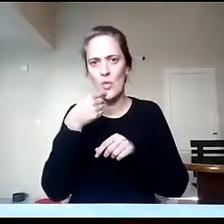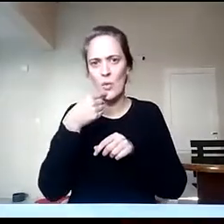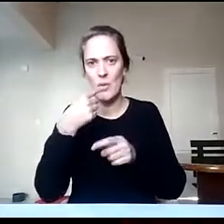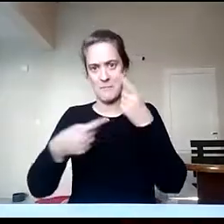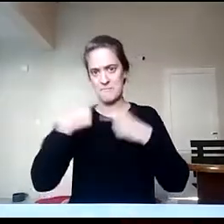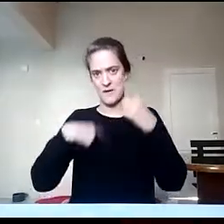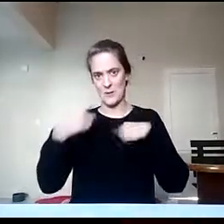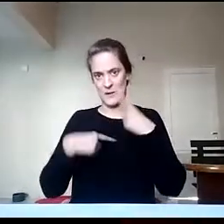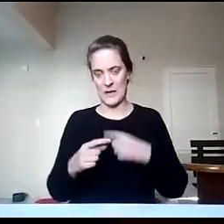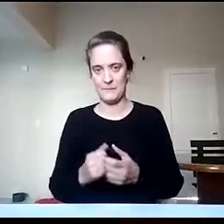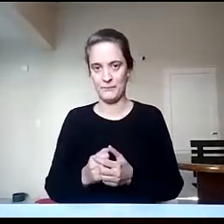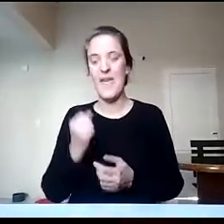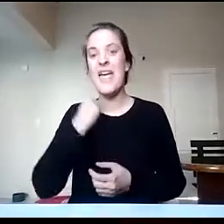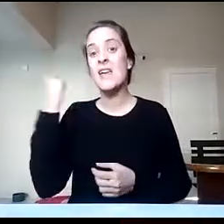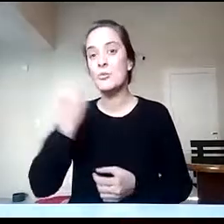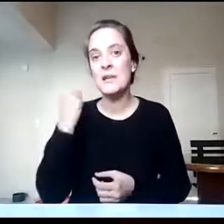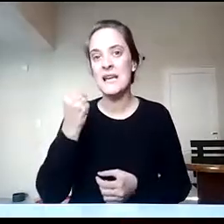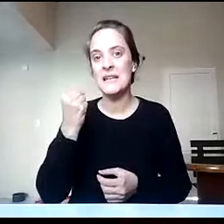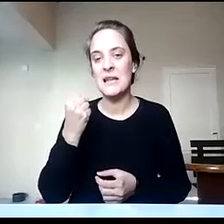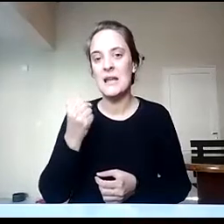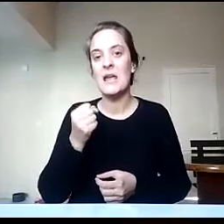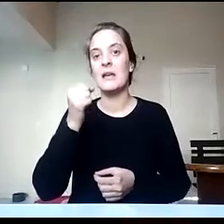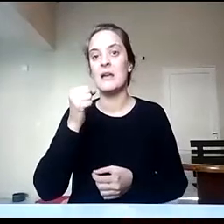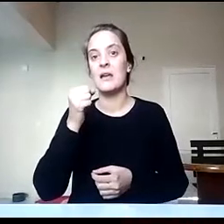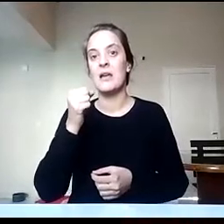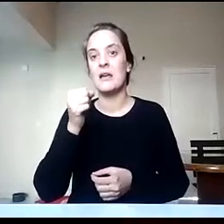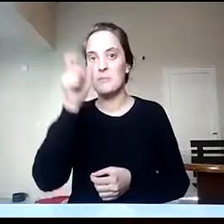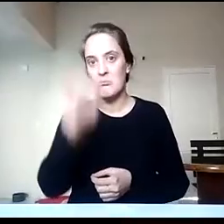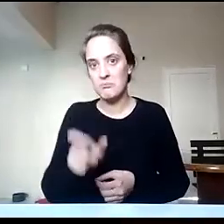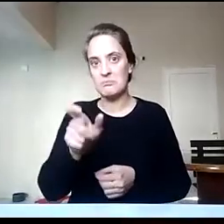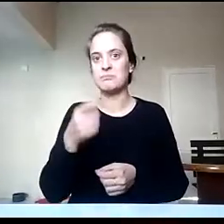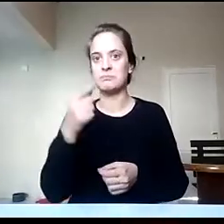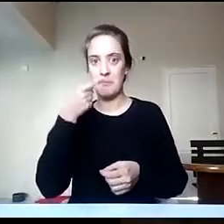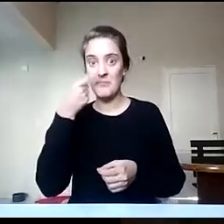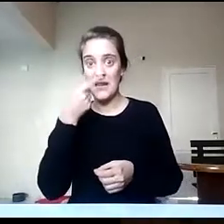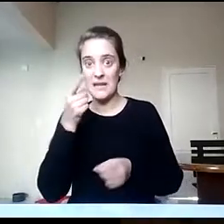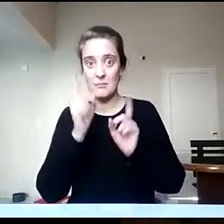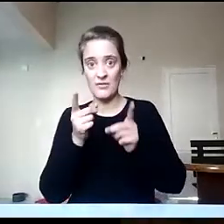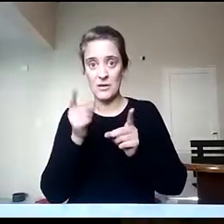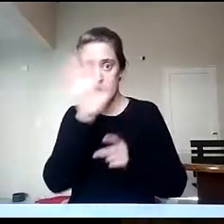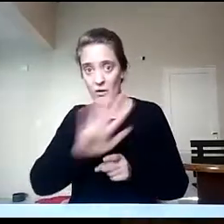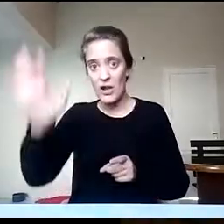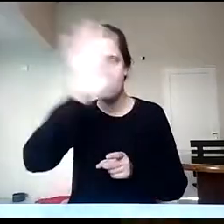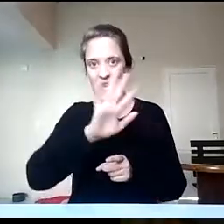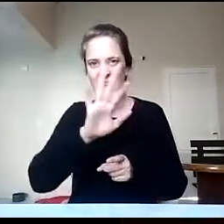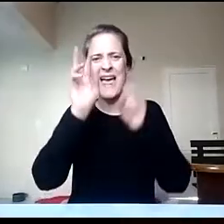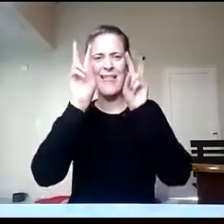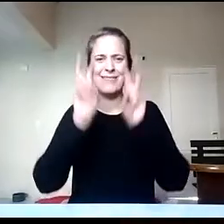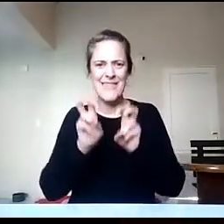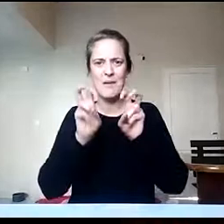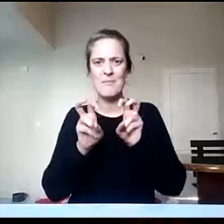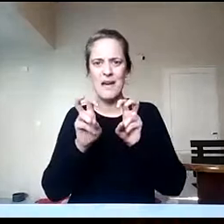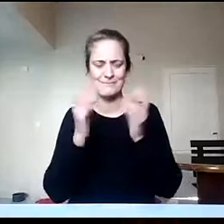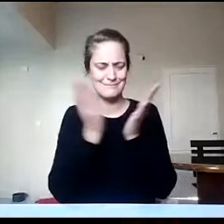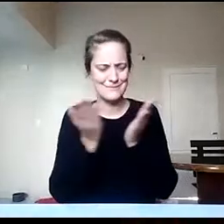geografía tiene una diversidad de temas que puede abordar, ¿sí? Dado que, bueno, la geografía